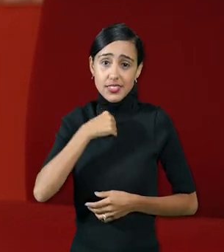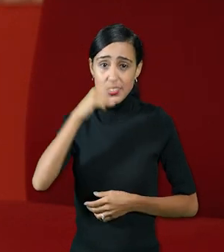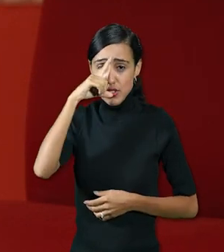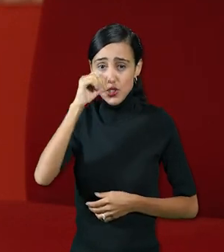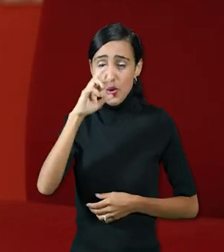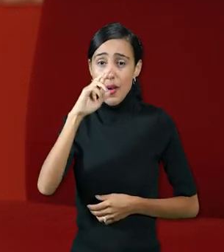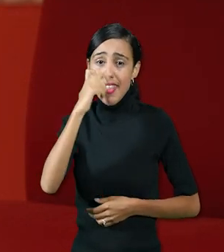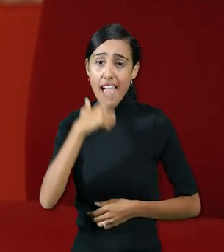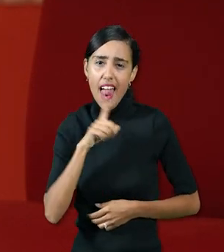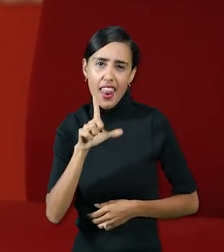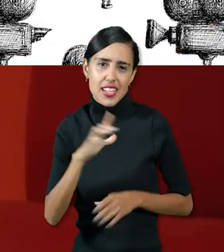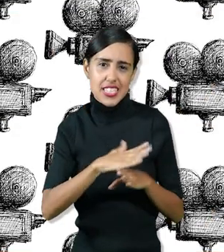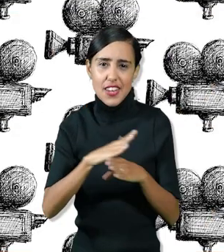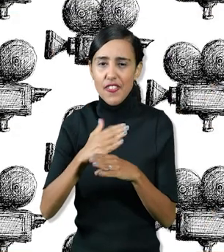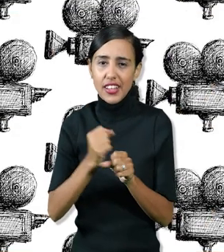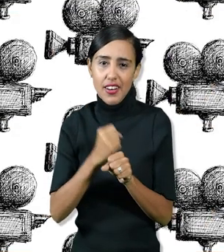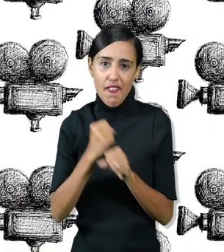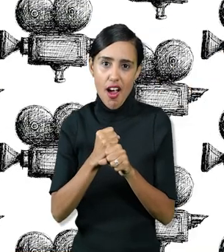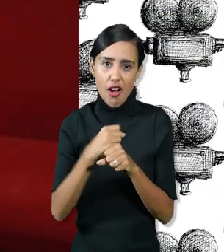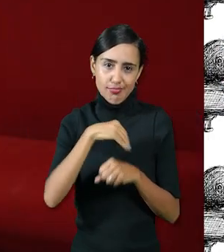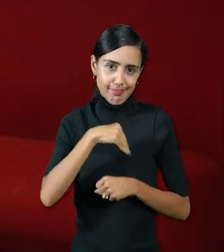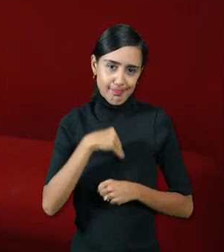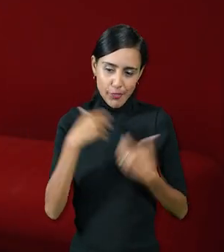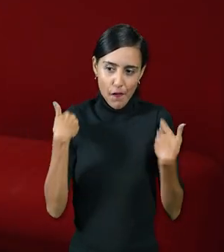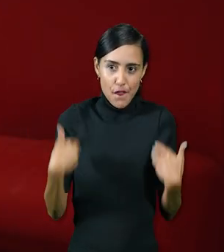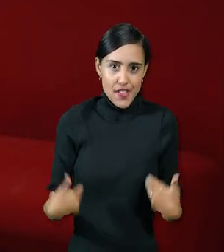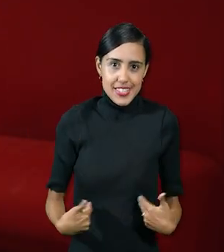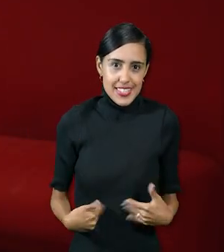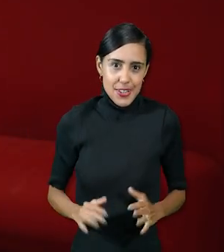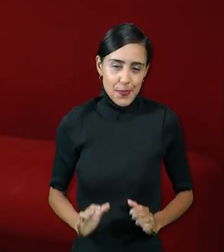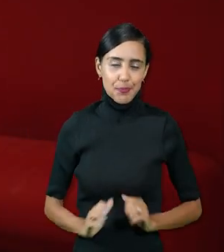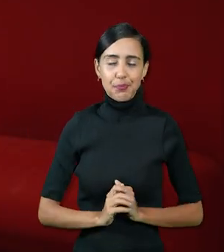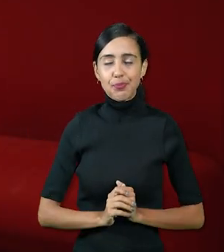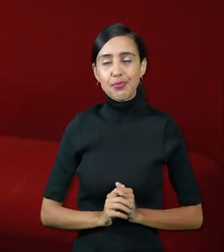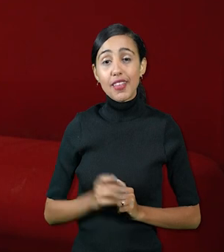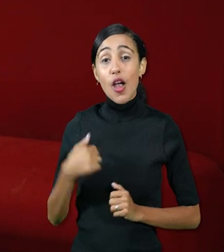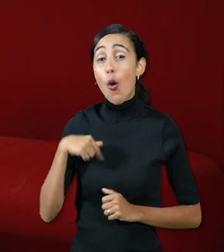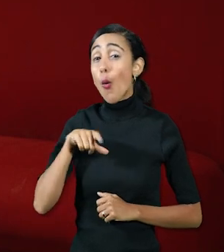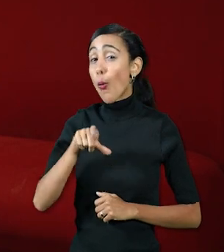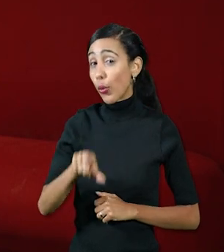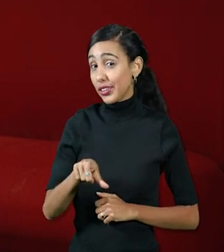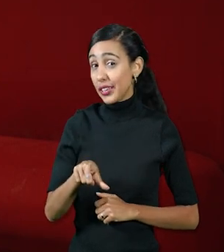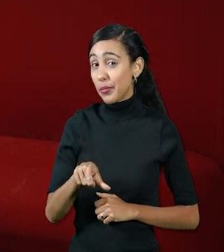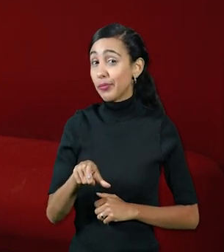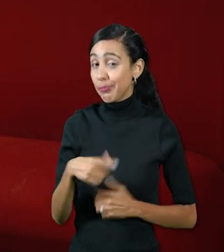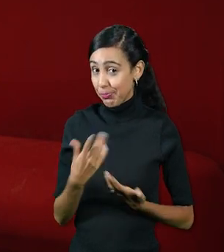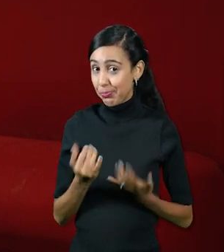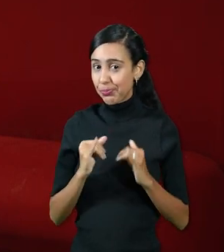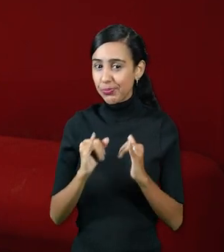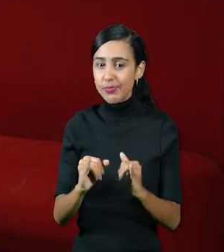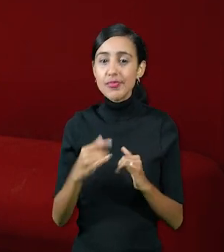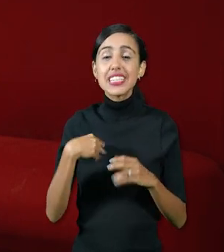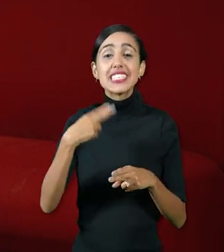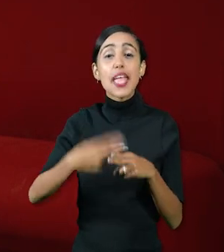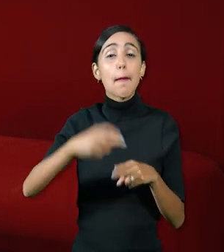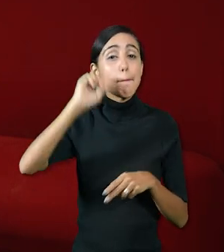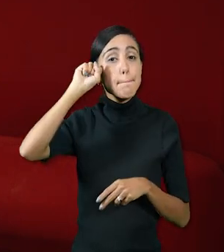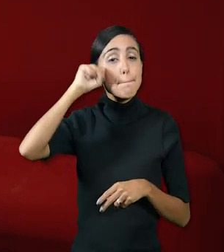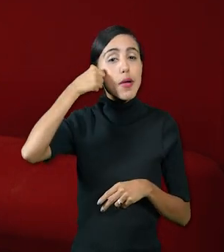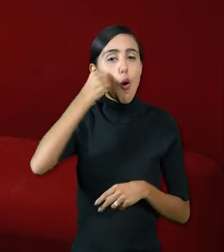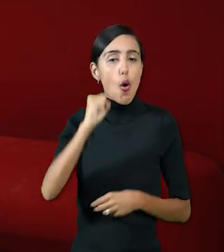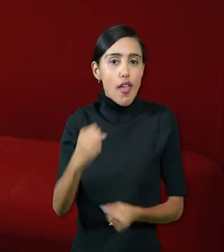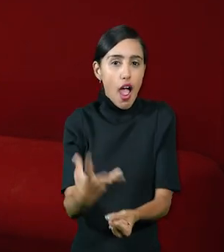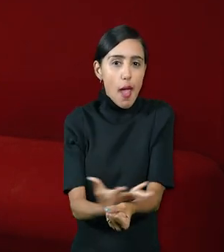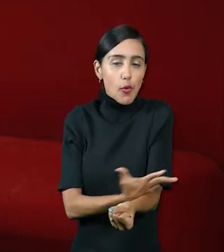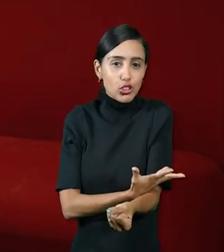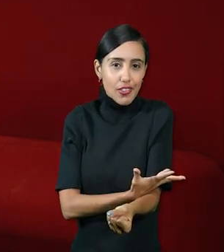con las sensaciones físicas bueno esta última herramienta que te regalo se llama memoria emotiva